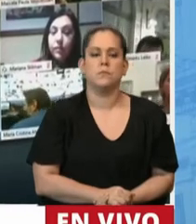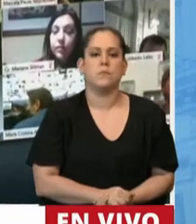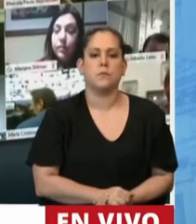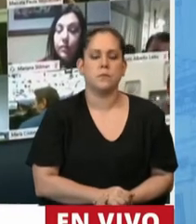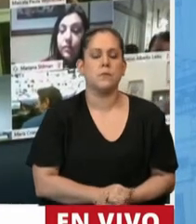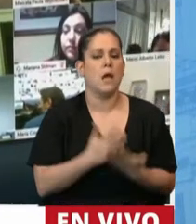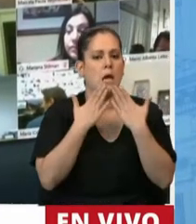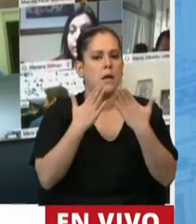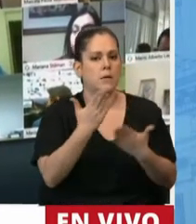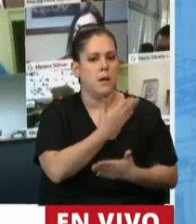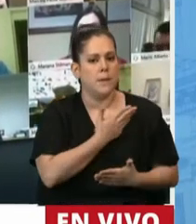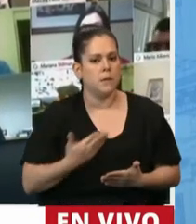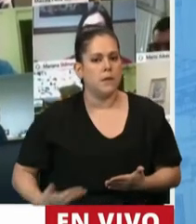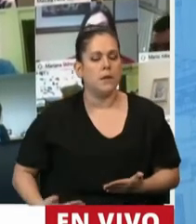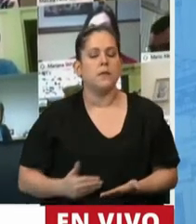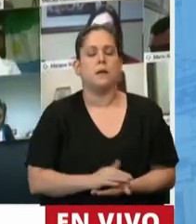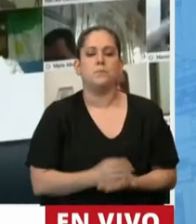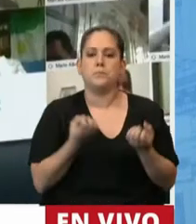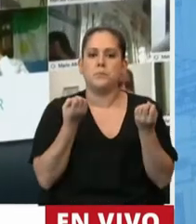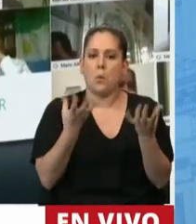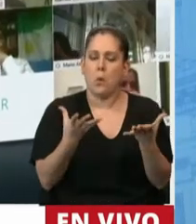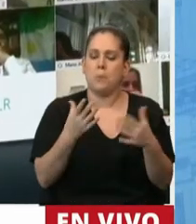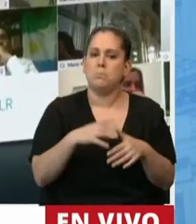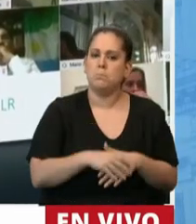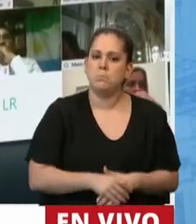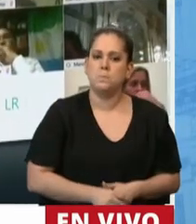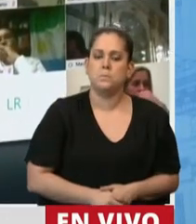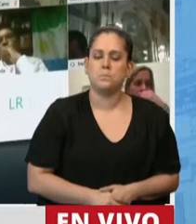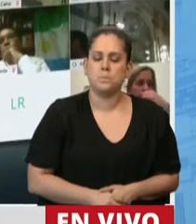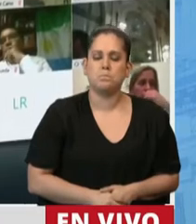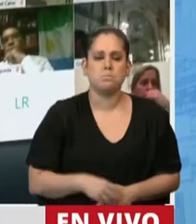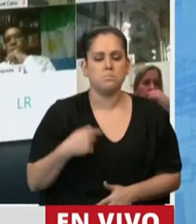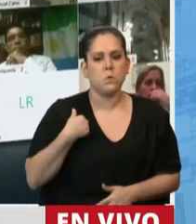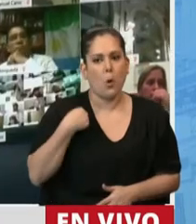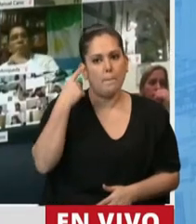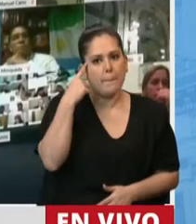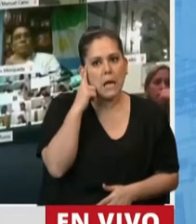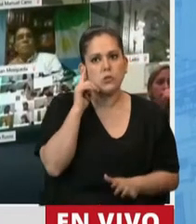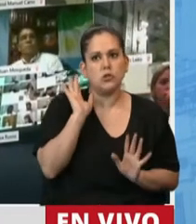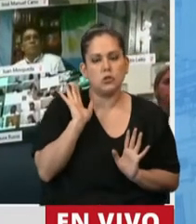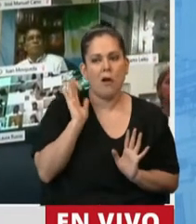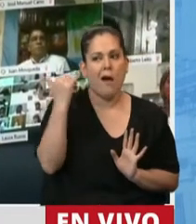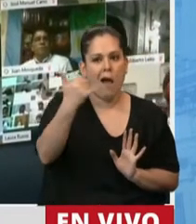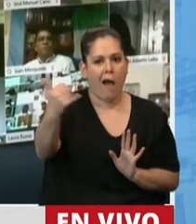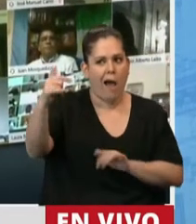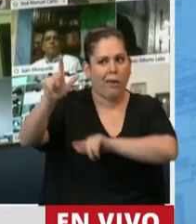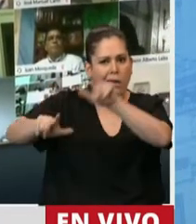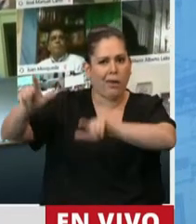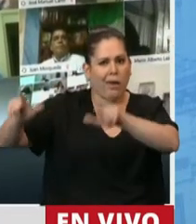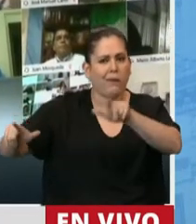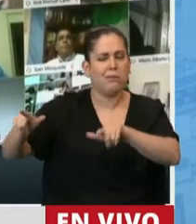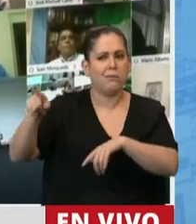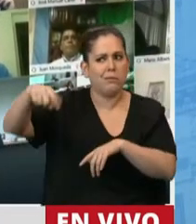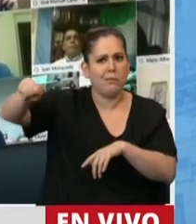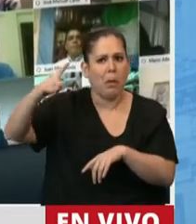Gracias, Presidenta. Bueno, yo creo que mucha gente se preguntará qué hace